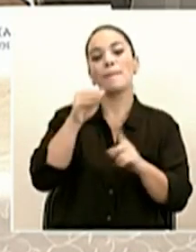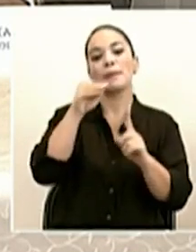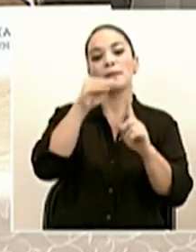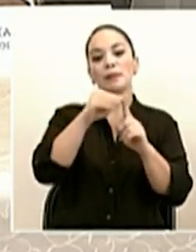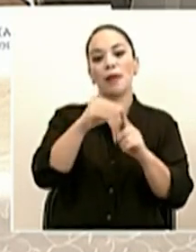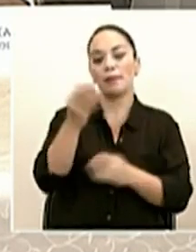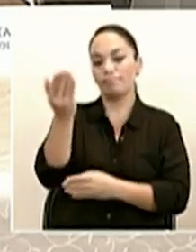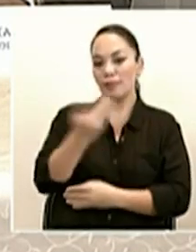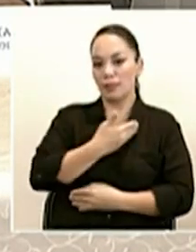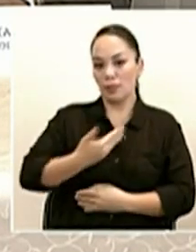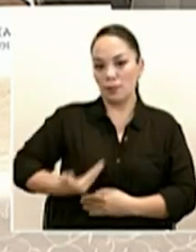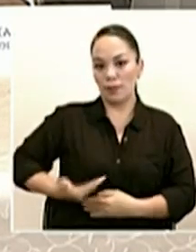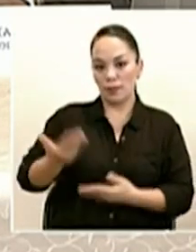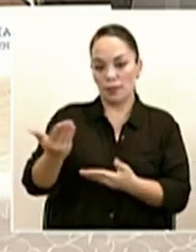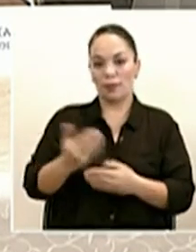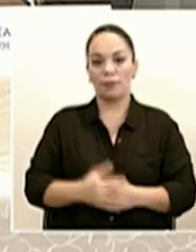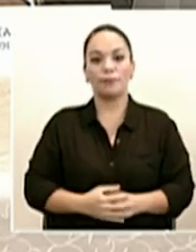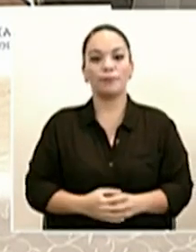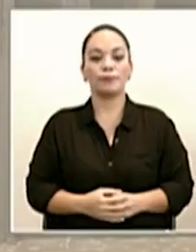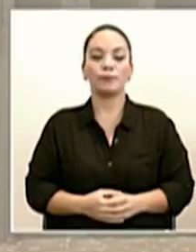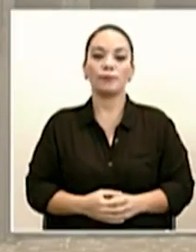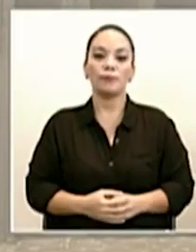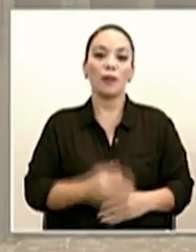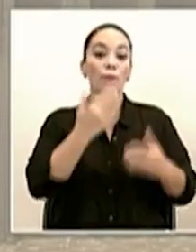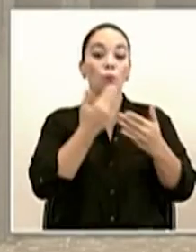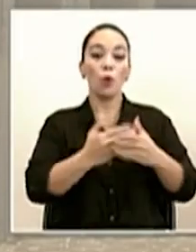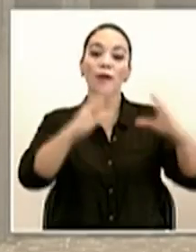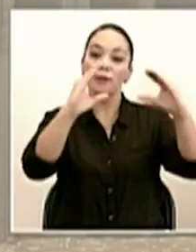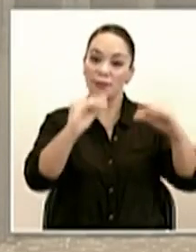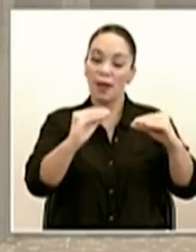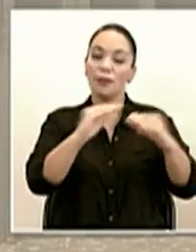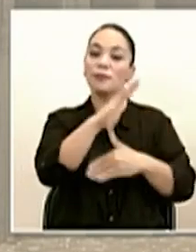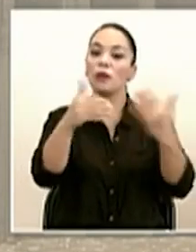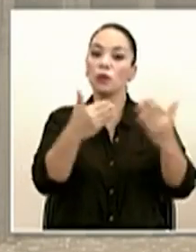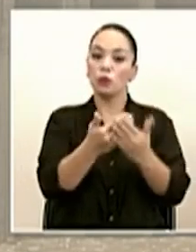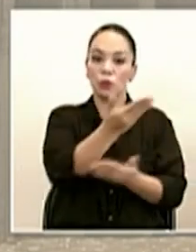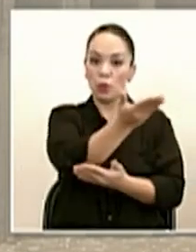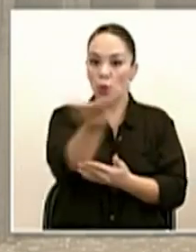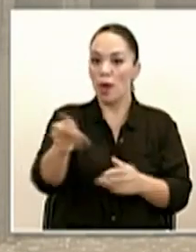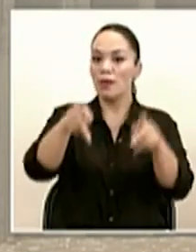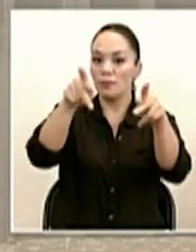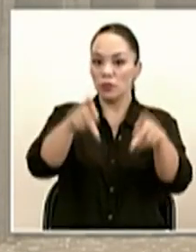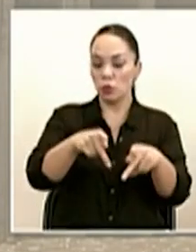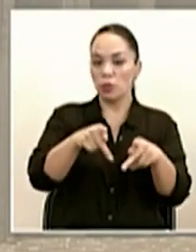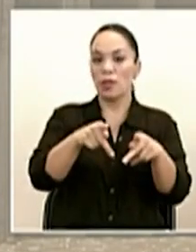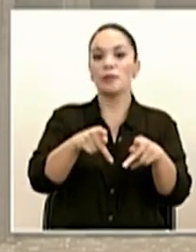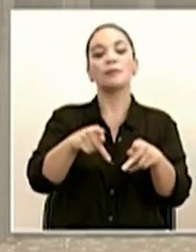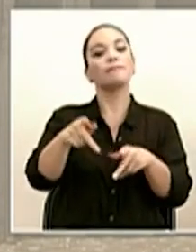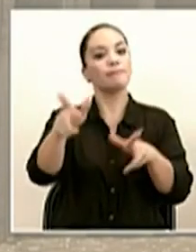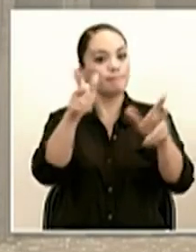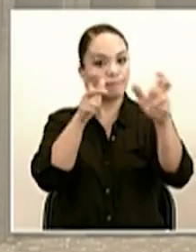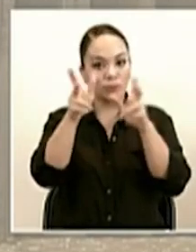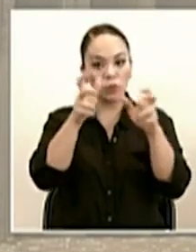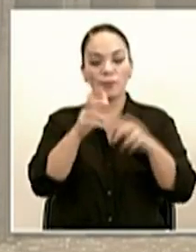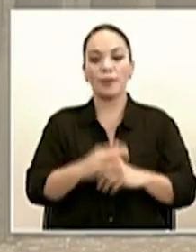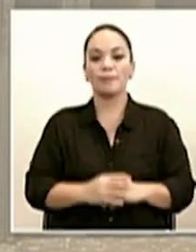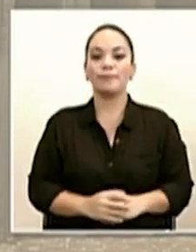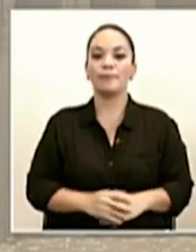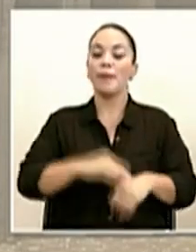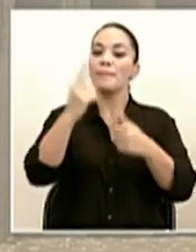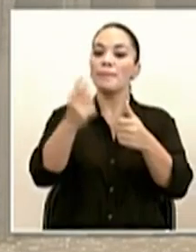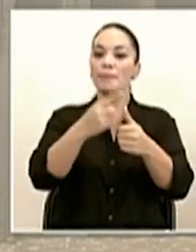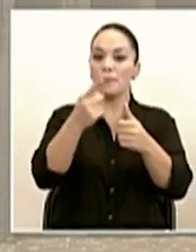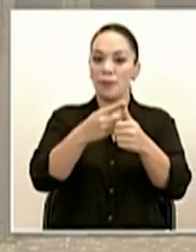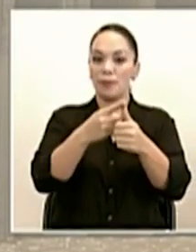República. Buenas tardes, señor presidente. Muy buenas tardes y buenas tardes a todas las personas que nos escuchan, que nos sintonizan. En primera